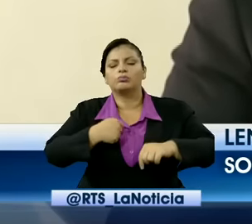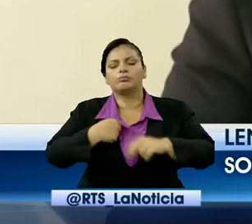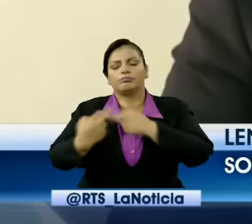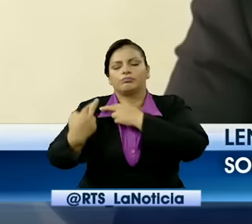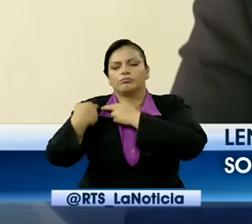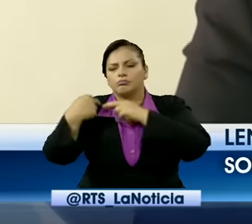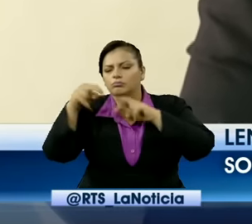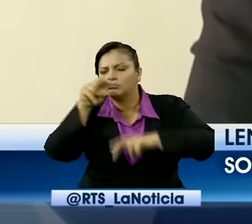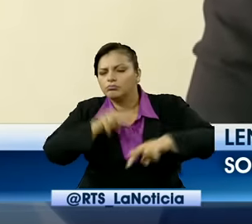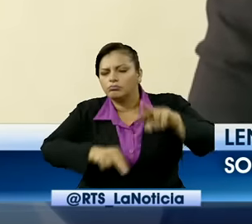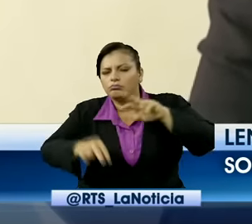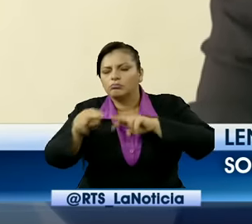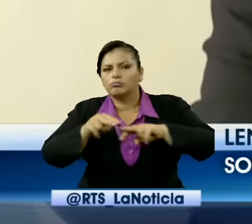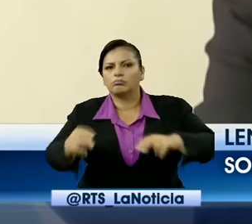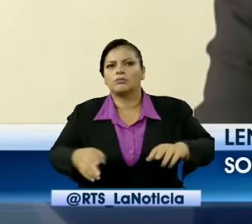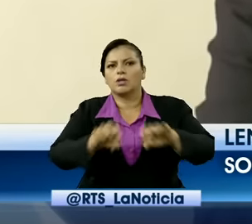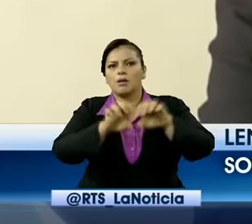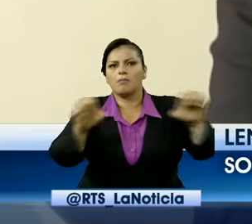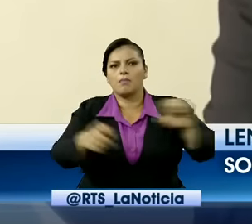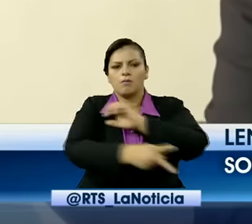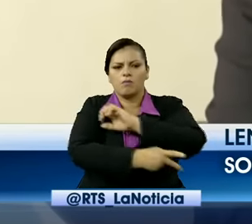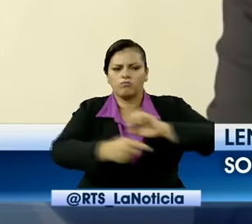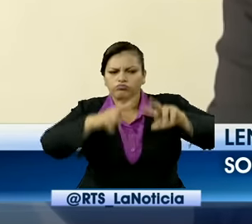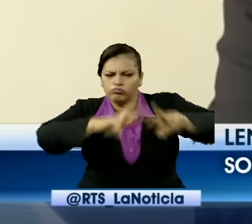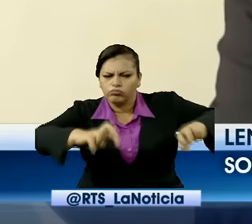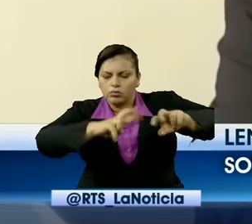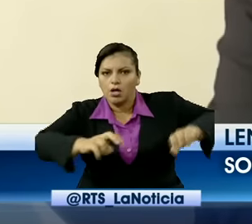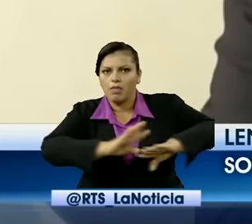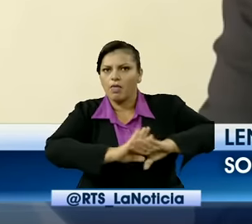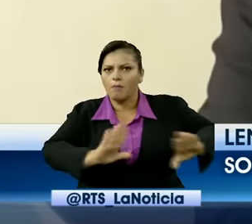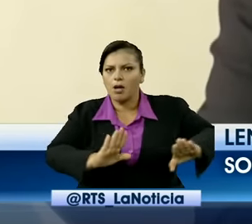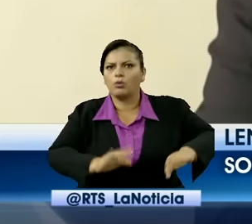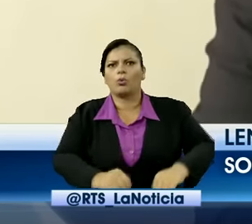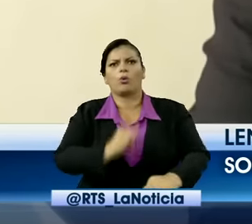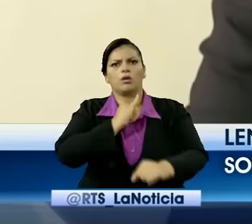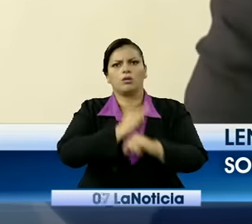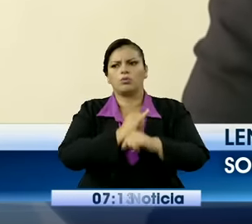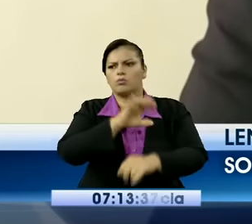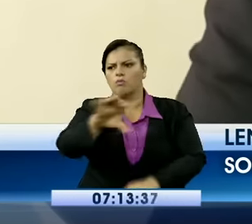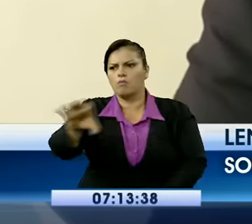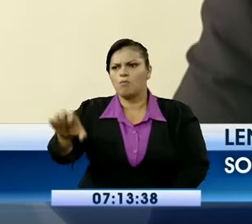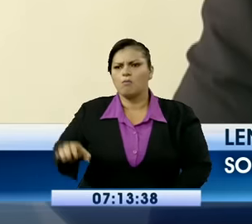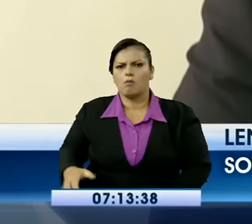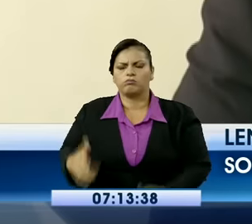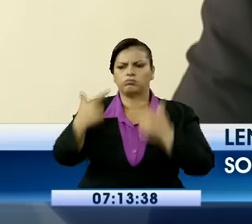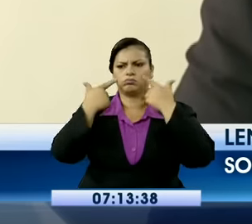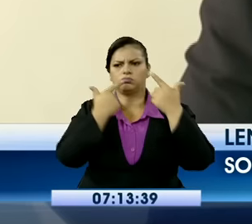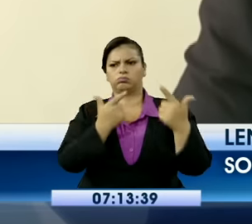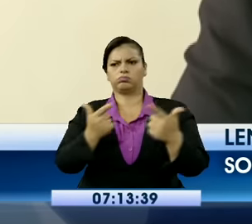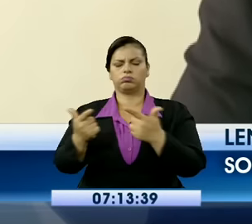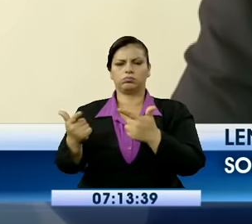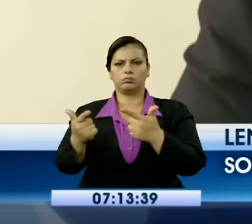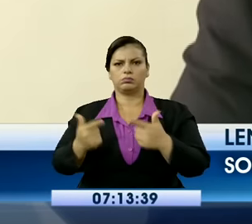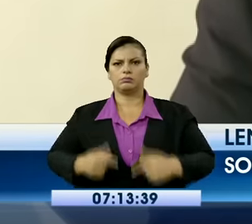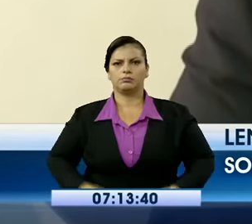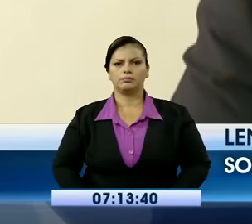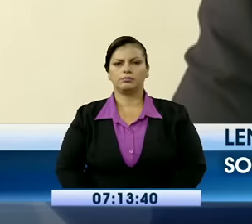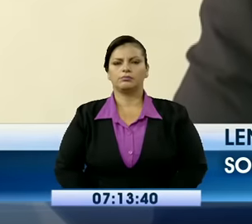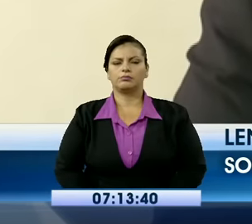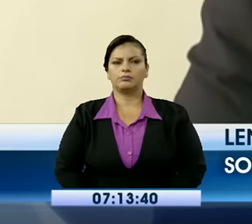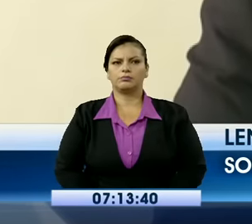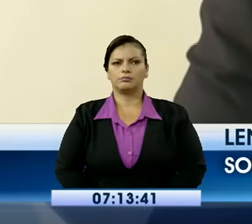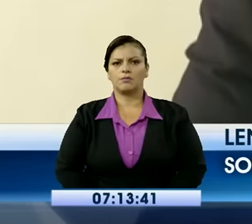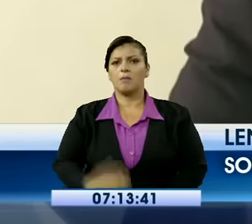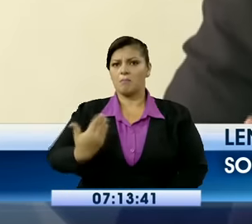Cador, sino tratar de detectarla en todas las instituciones en las cuales se encuentran. El gobierno ha tenido un mérito. Antes había